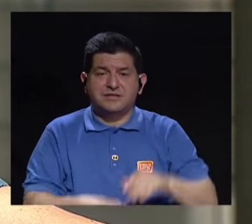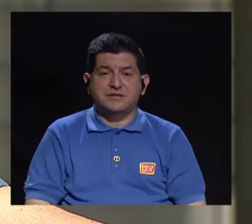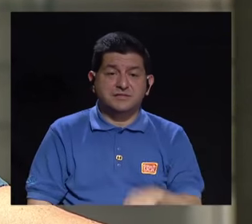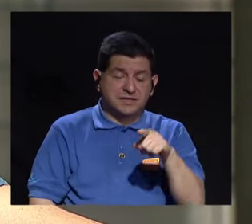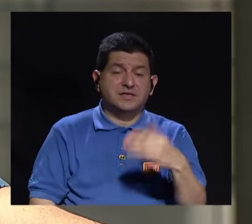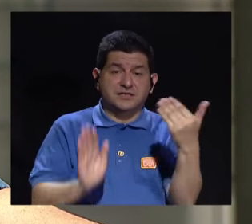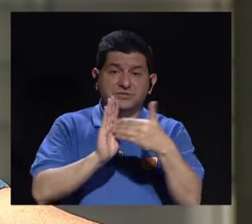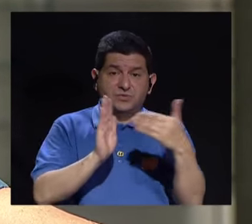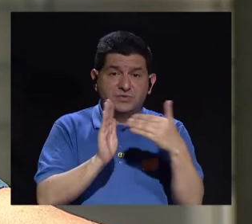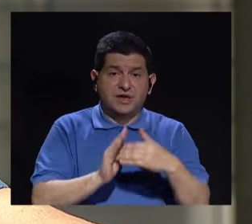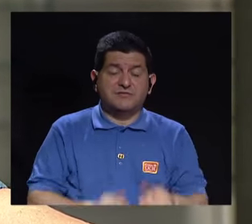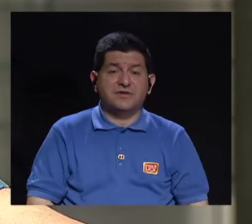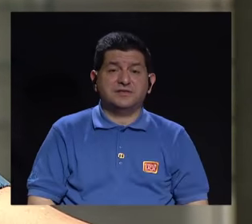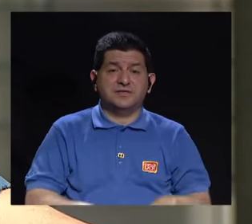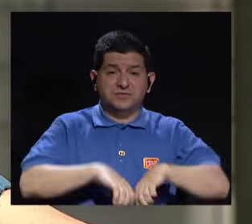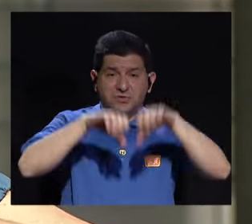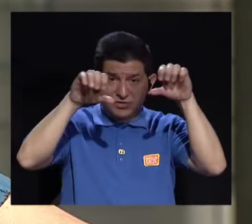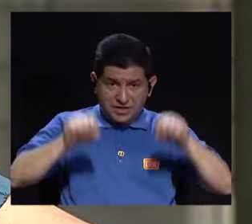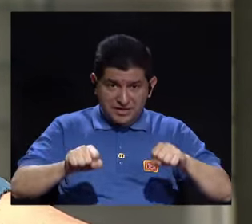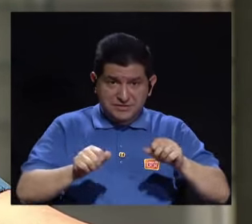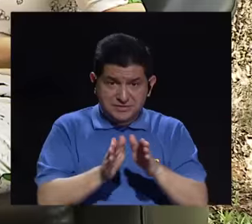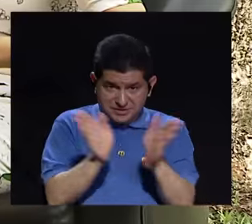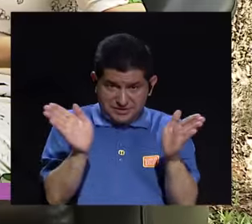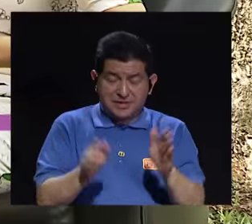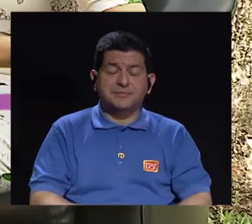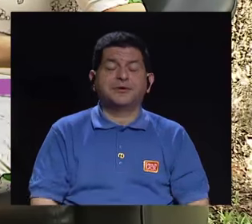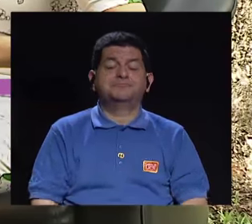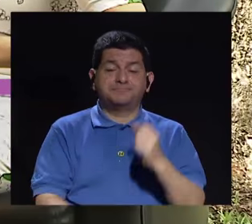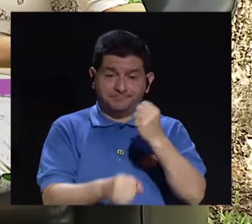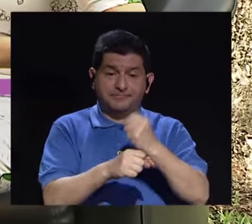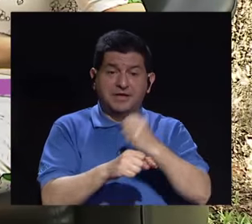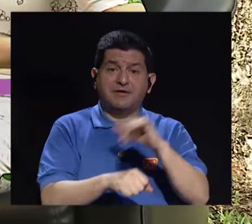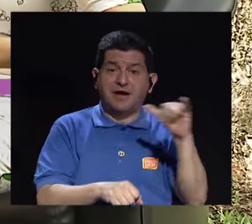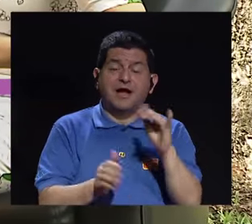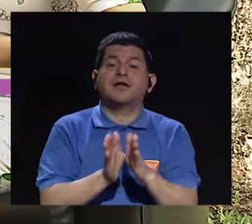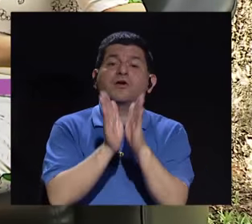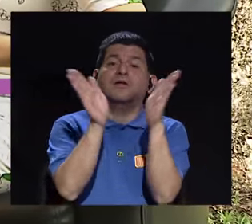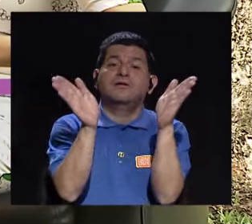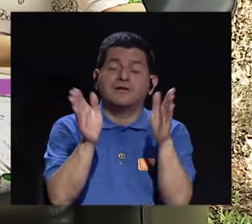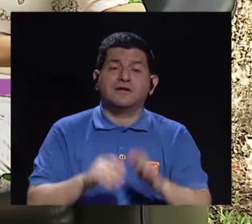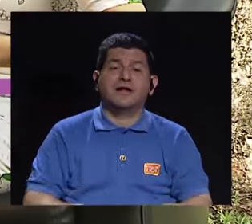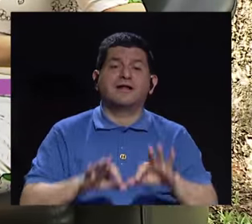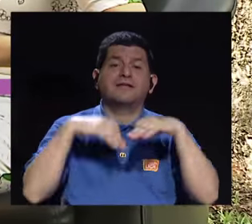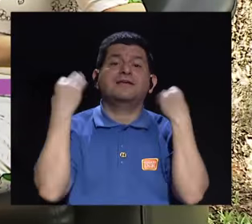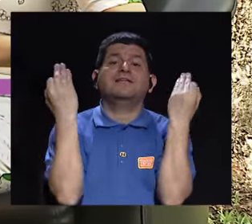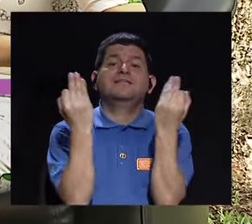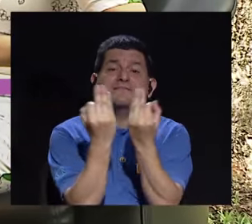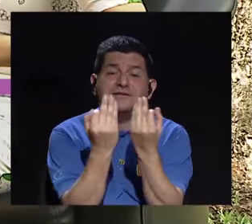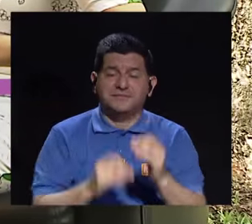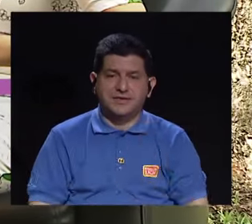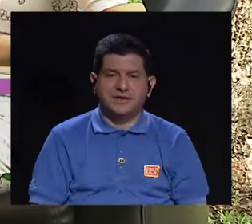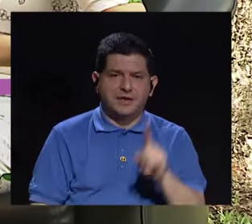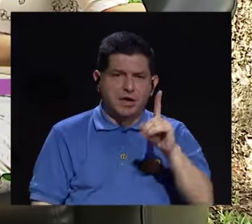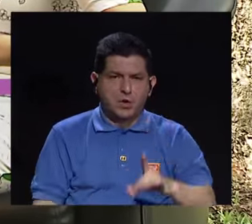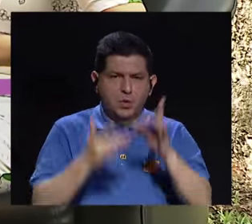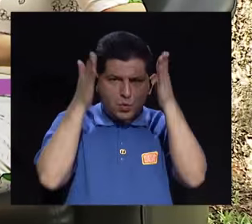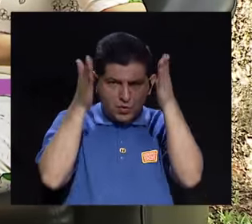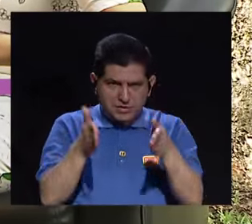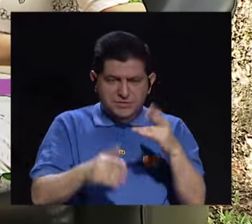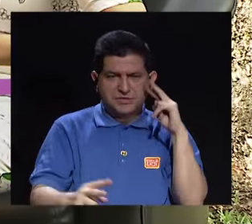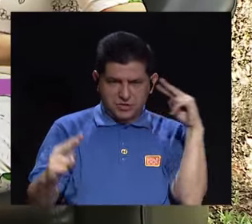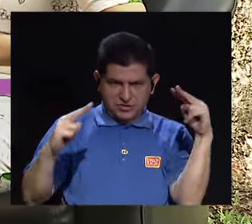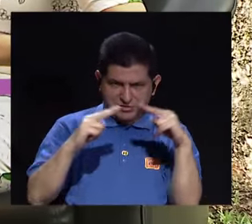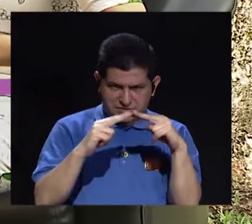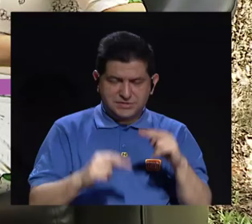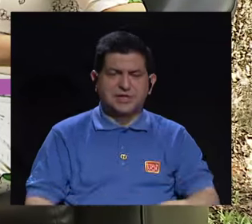sistemáticamente todo. Exacto. Hay que trabajar a veces con la familia. Por lo tanto, lo que es importante es siempre dirigirse a un especialista que conozca este